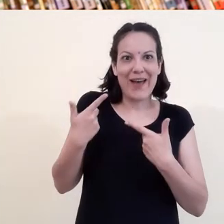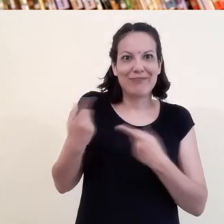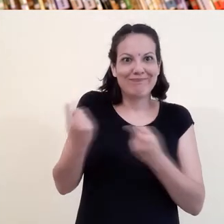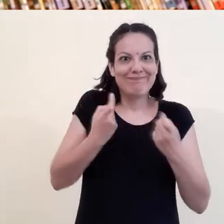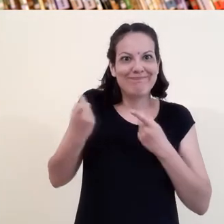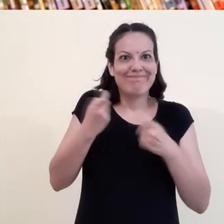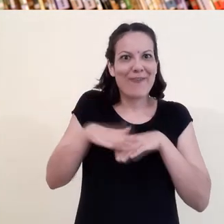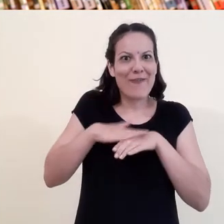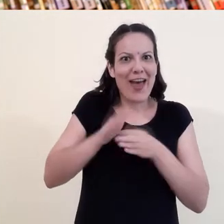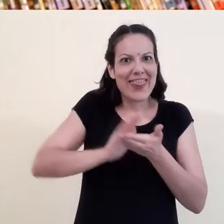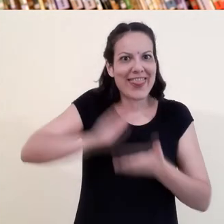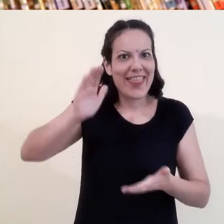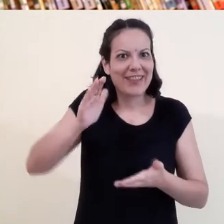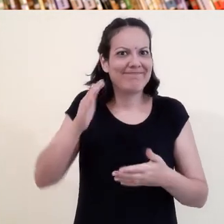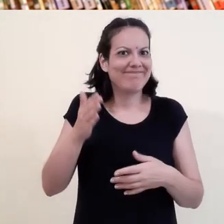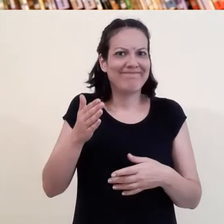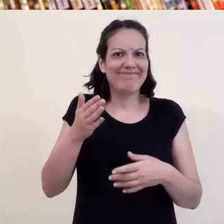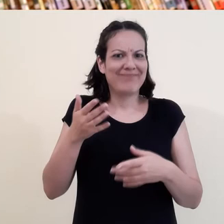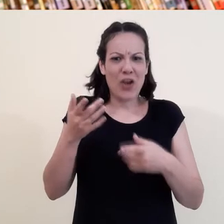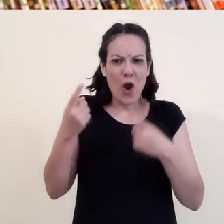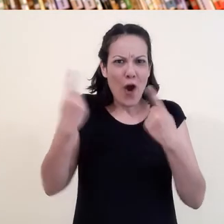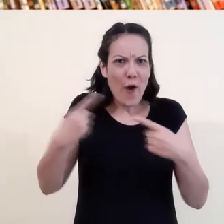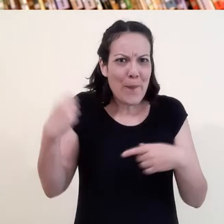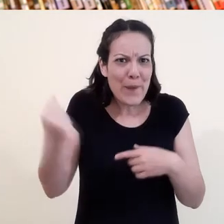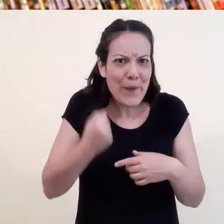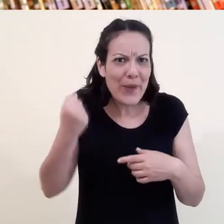sí, sí, sí, me cuestionan siempre todos los valores, todas.